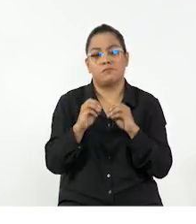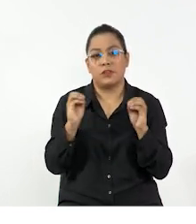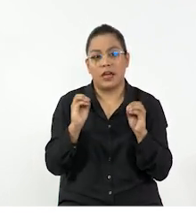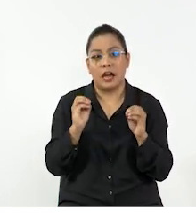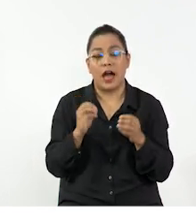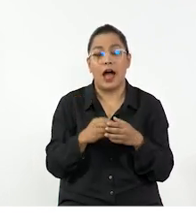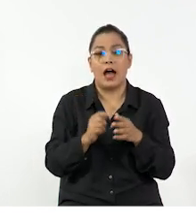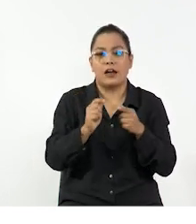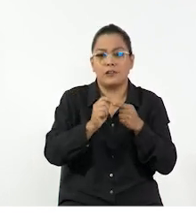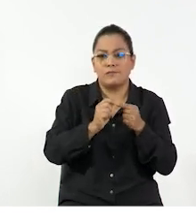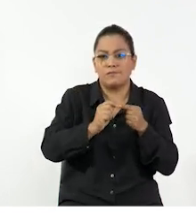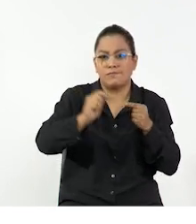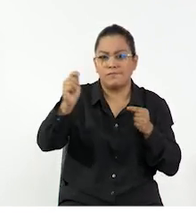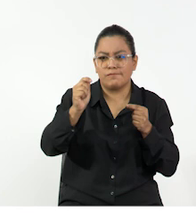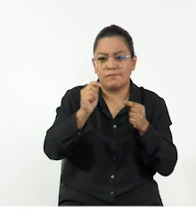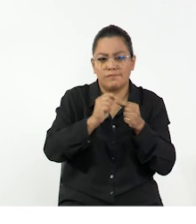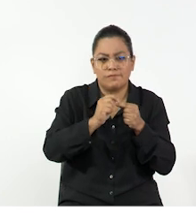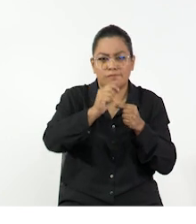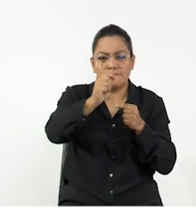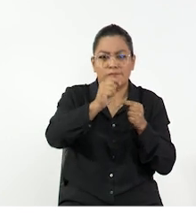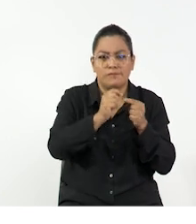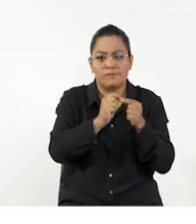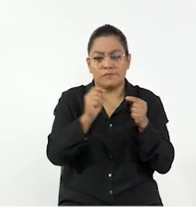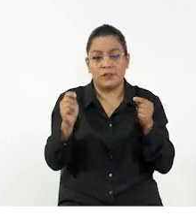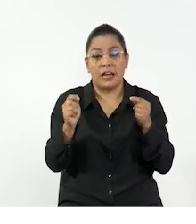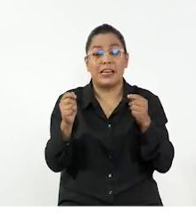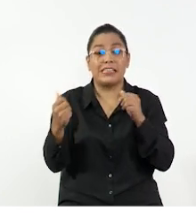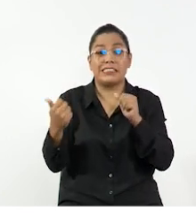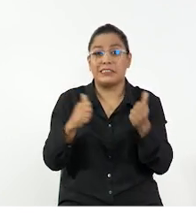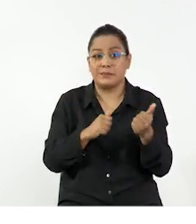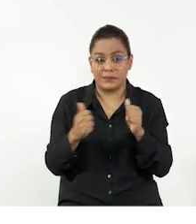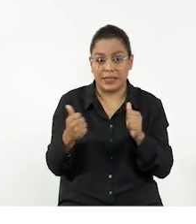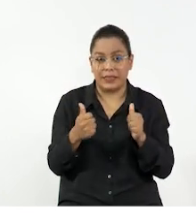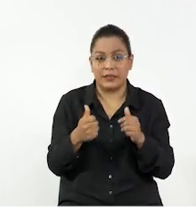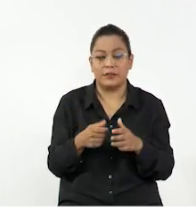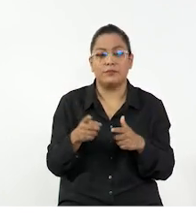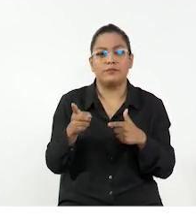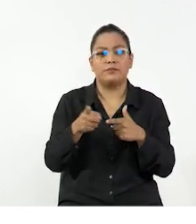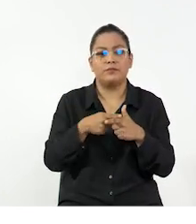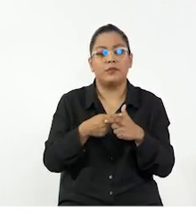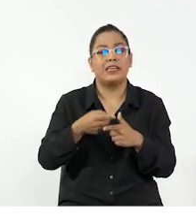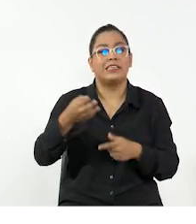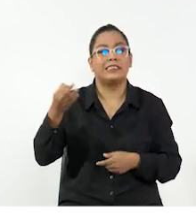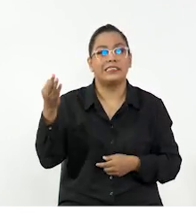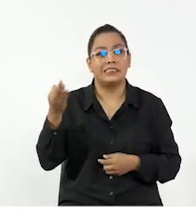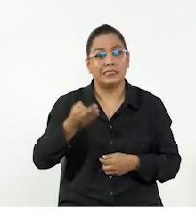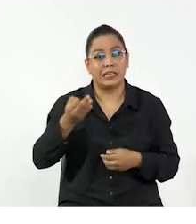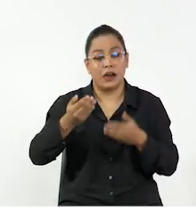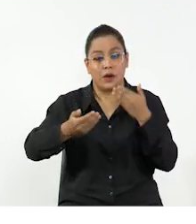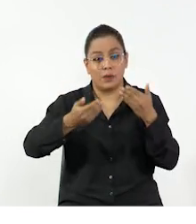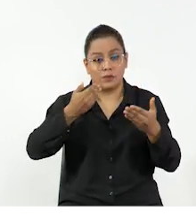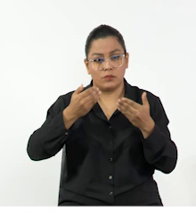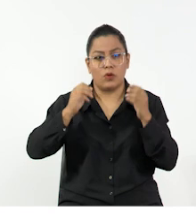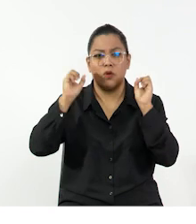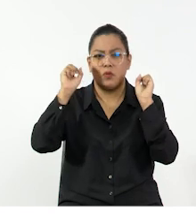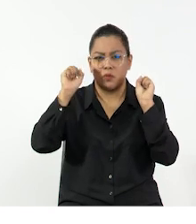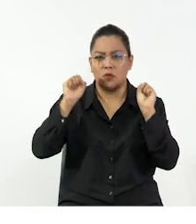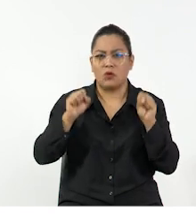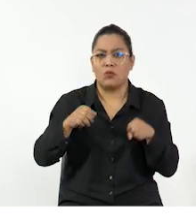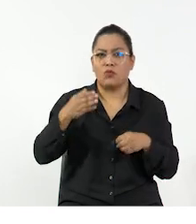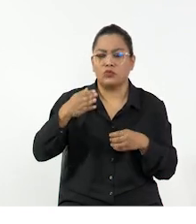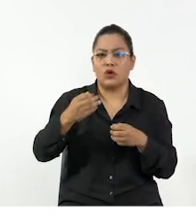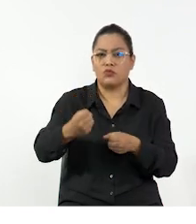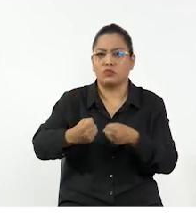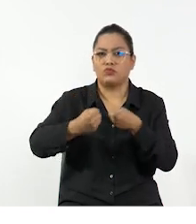se mantiene en reposo. Y así, la dirección en la que aplicamos la fuerza también es independiente. Por lo tanto, es necesario